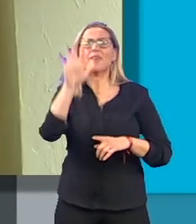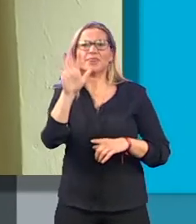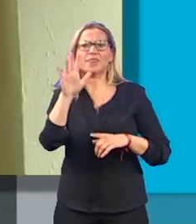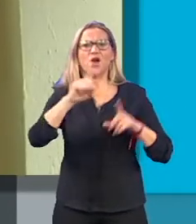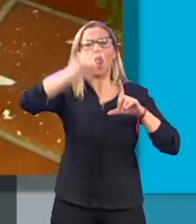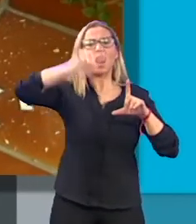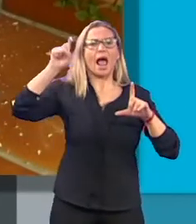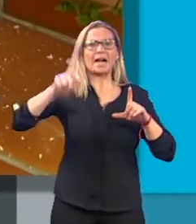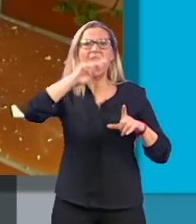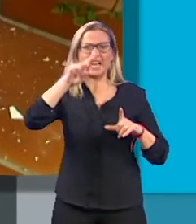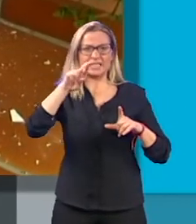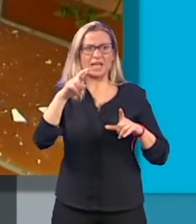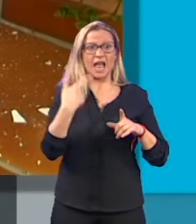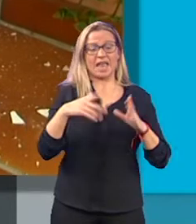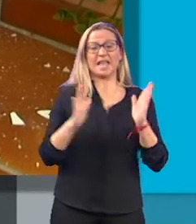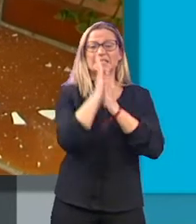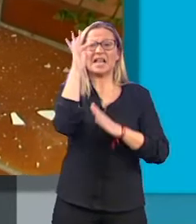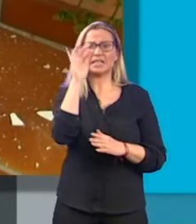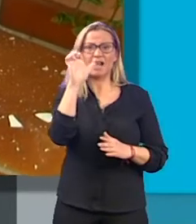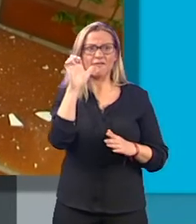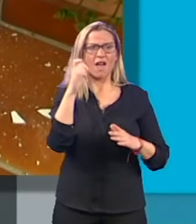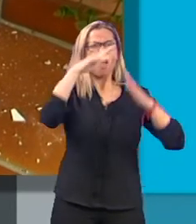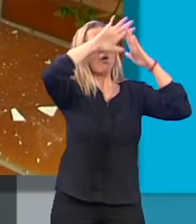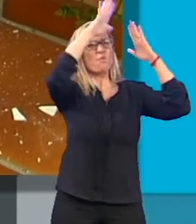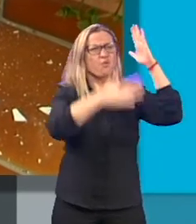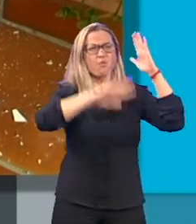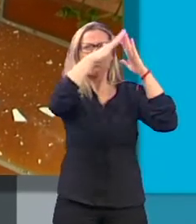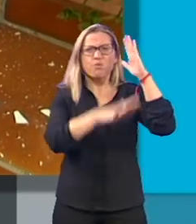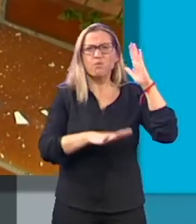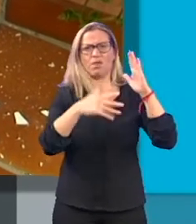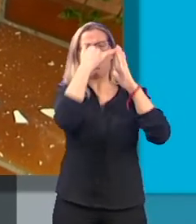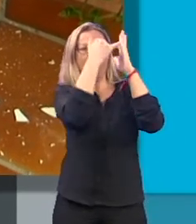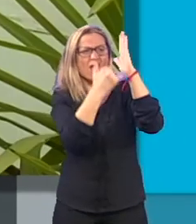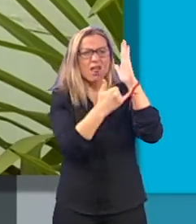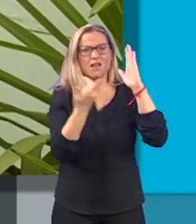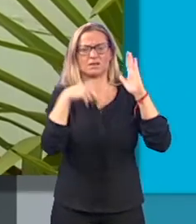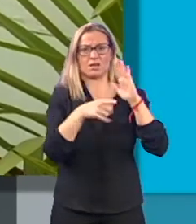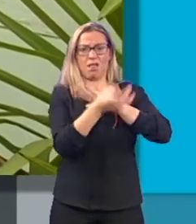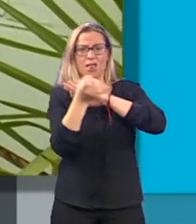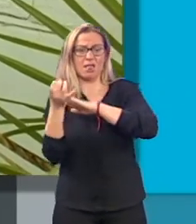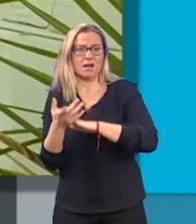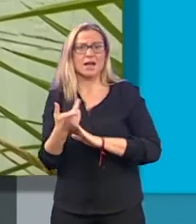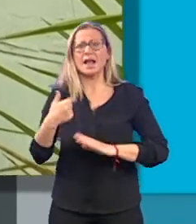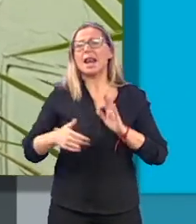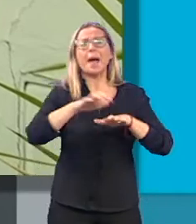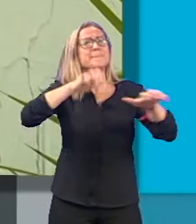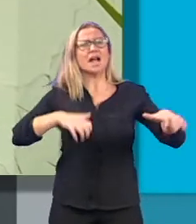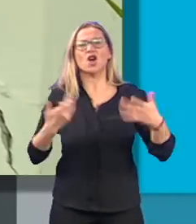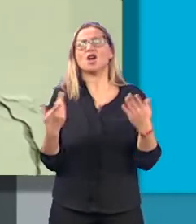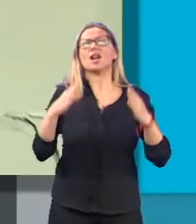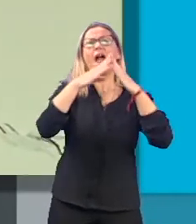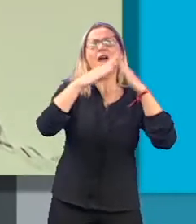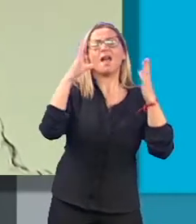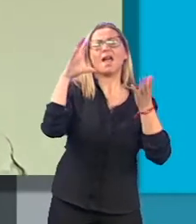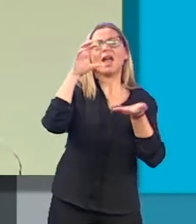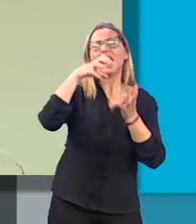y epicentro en Santa Fe, ha provocado diversas incidencias por caídas de elementos, desprendimientos y grietas, la mayor parte en viviendas de Granada, Atarfe, Santa